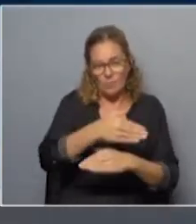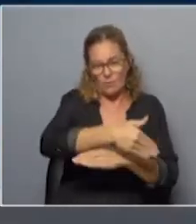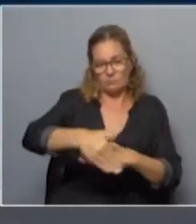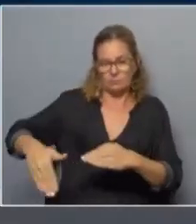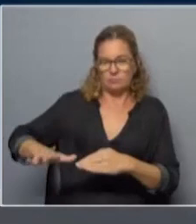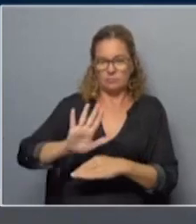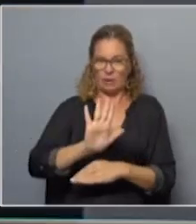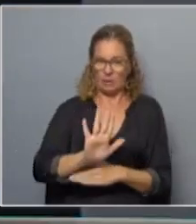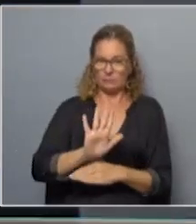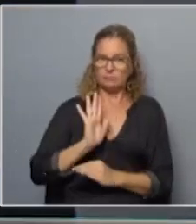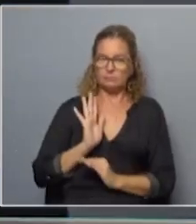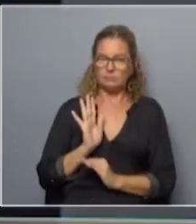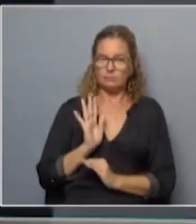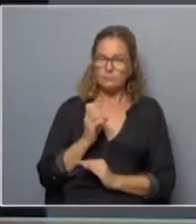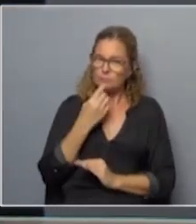línea de repente y decir, bueno,